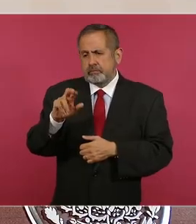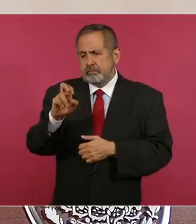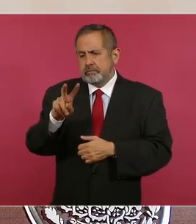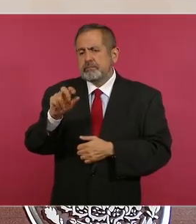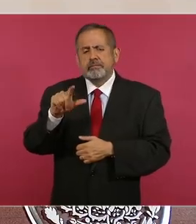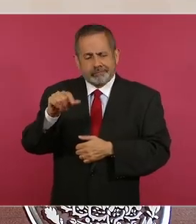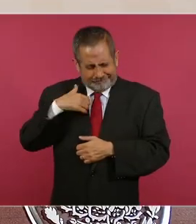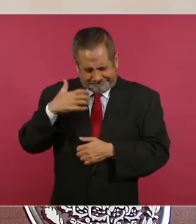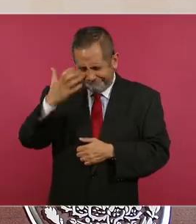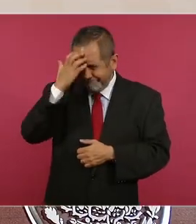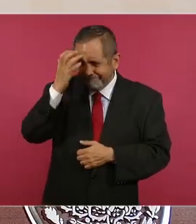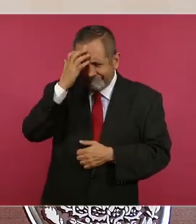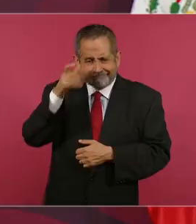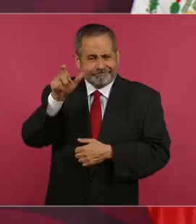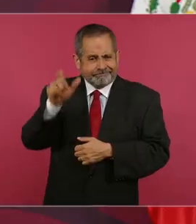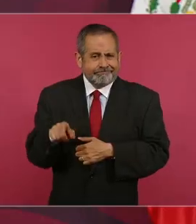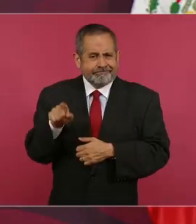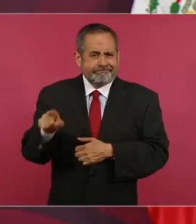conozco,